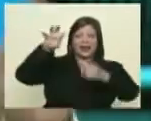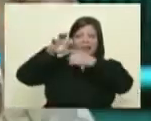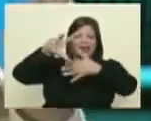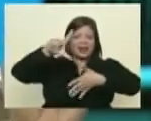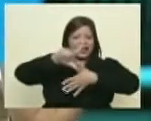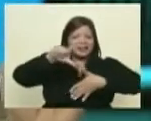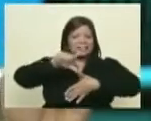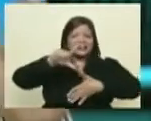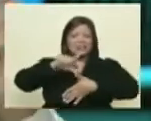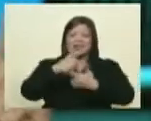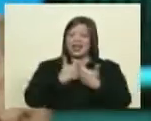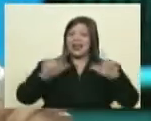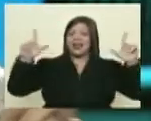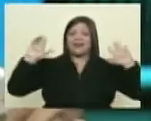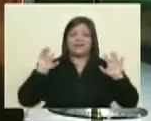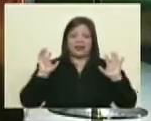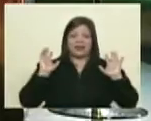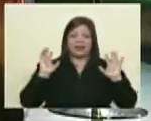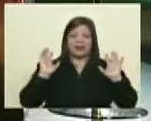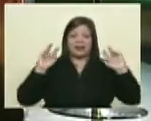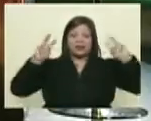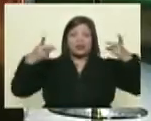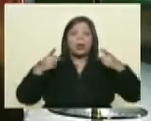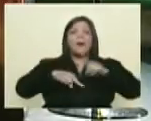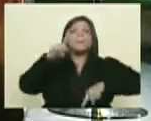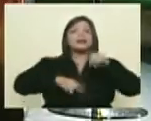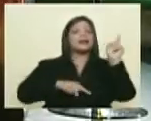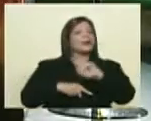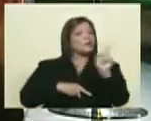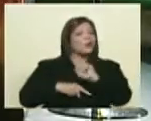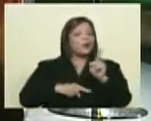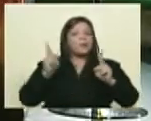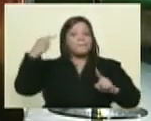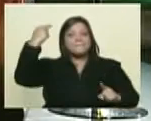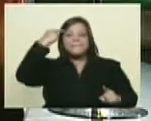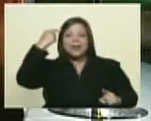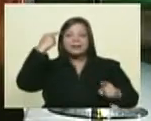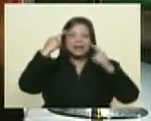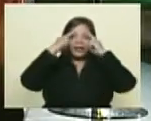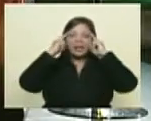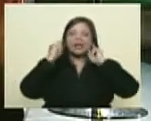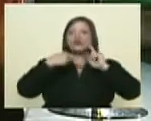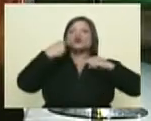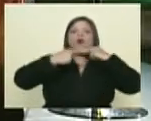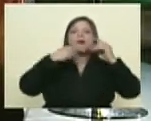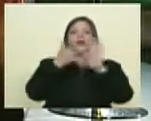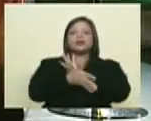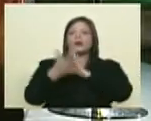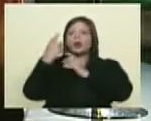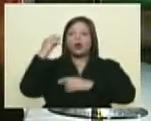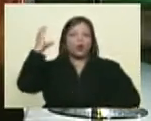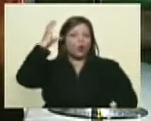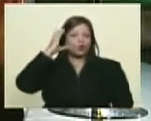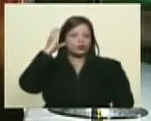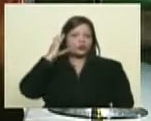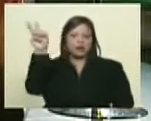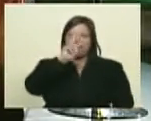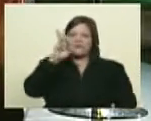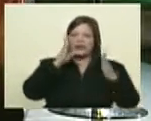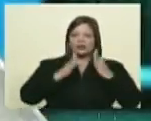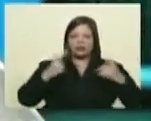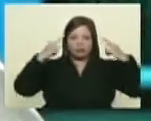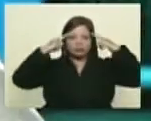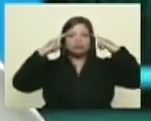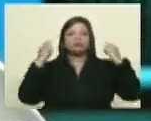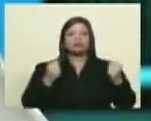emancipada libre y no solamente en el tema material sino en el tema mental cuando tú hablas en el tema de conciencia cuando tú hablas con un venezolano la capacidad